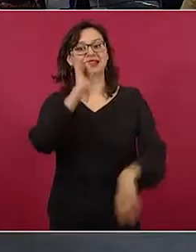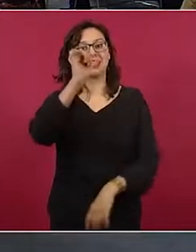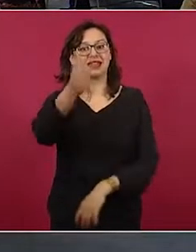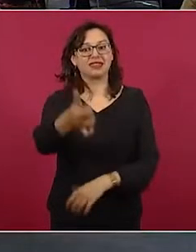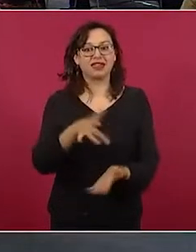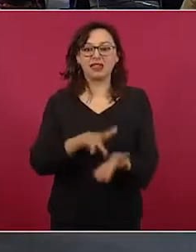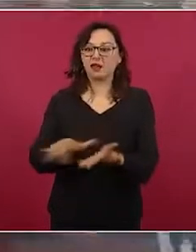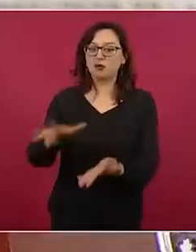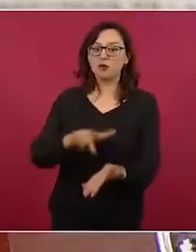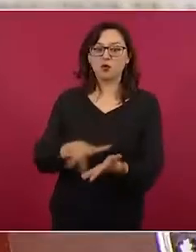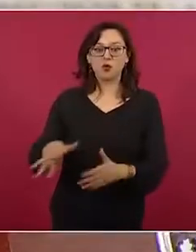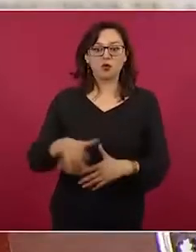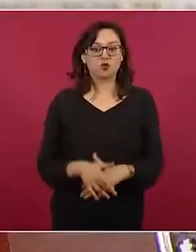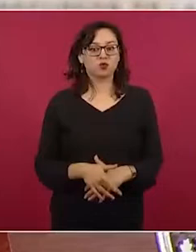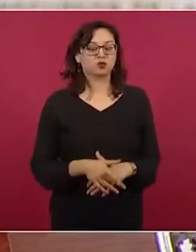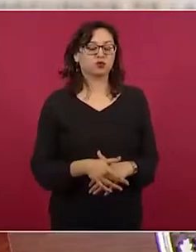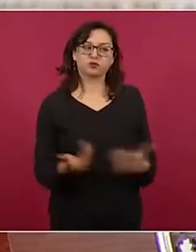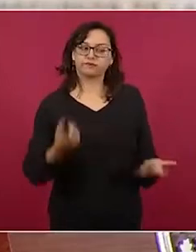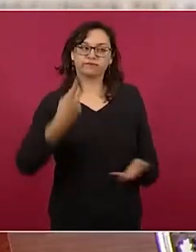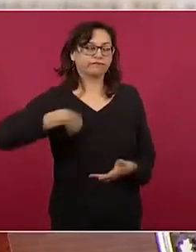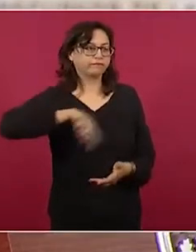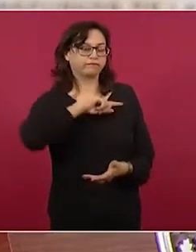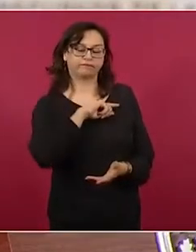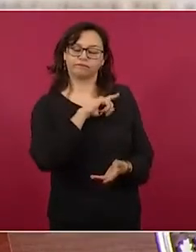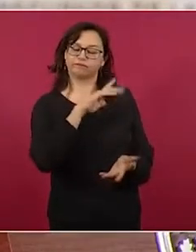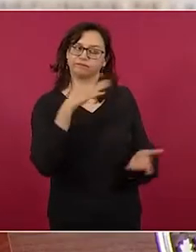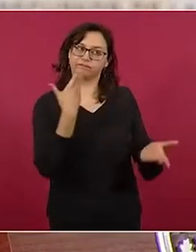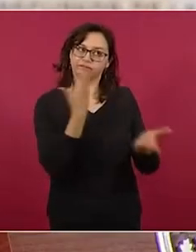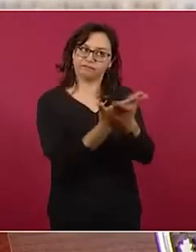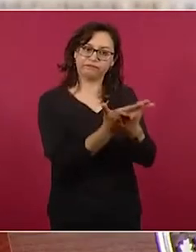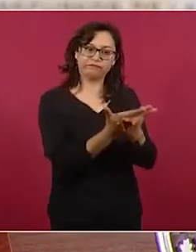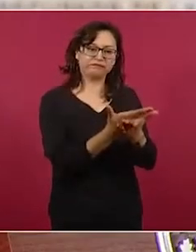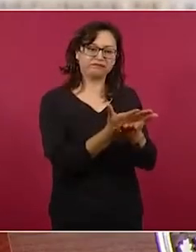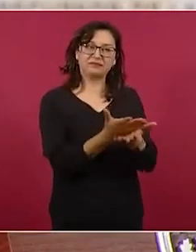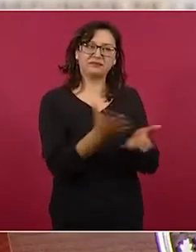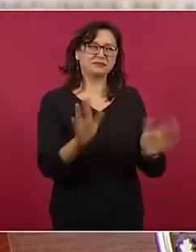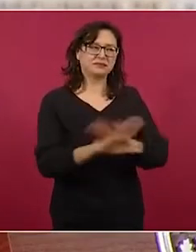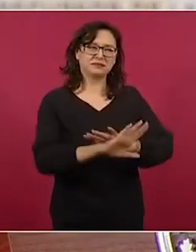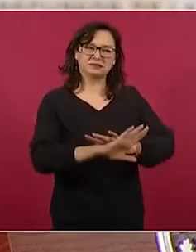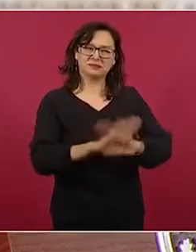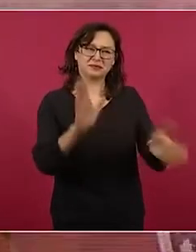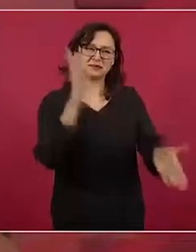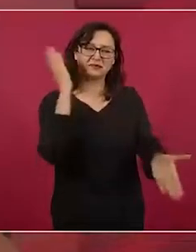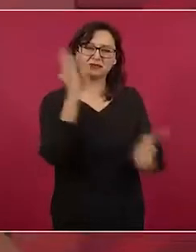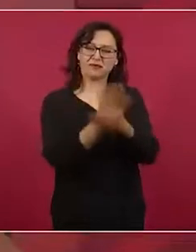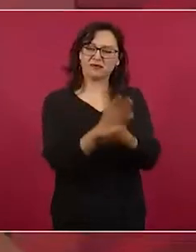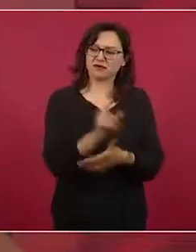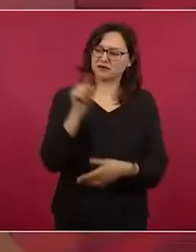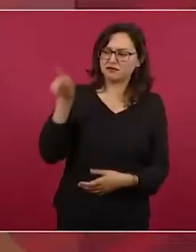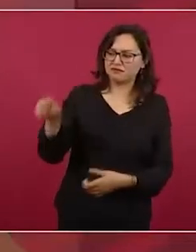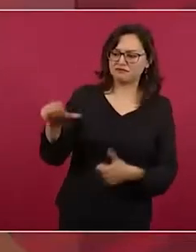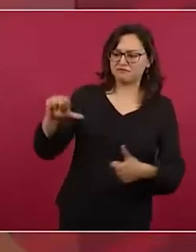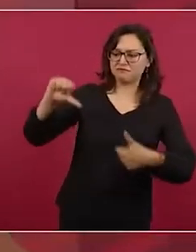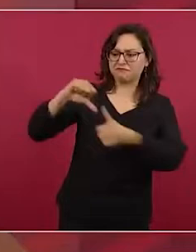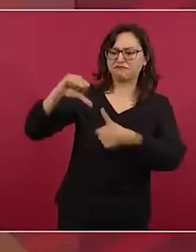Entonces, nosotros lo que les estamos proponiendo es ya levanten un censo de jóvenes